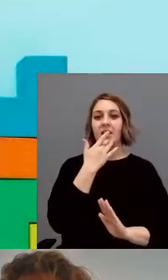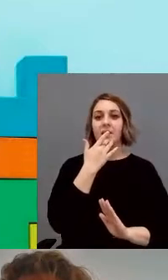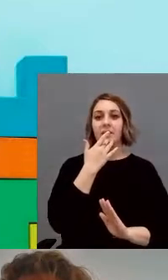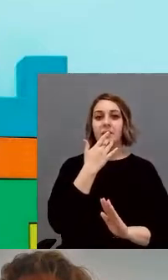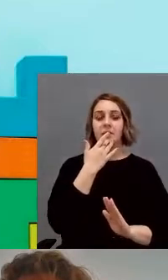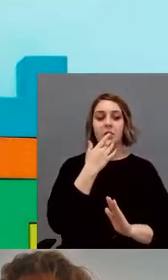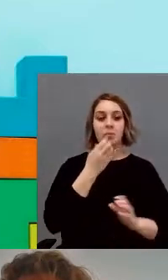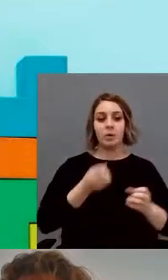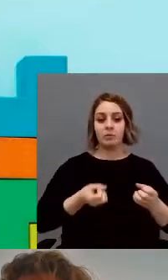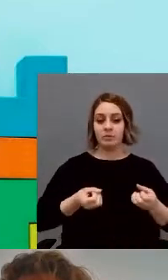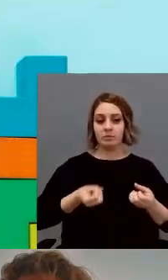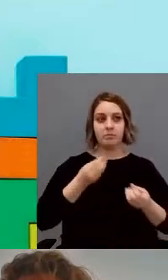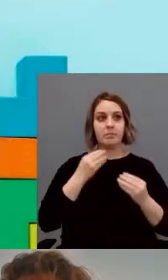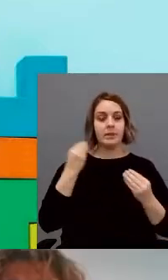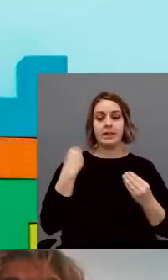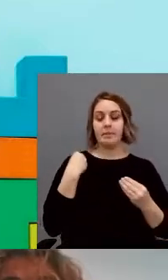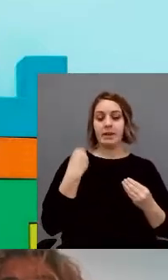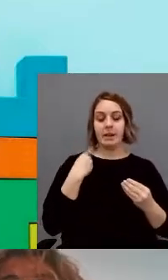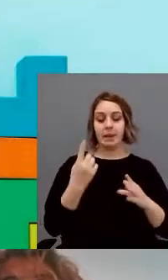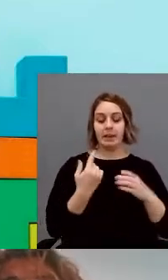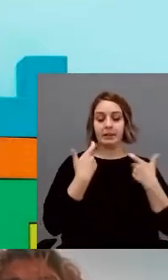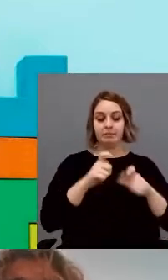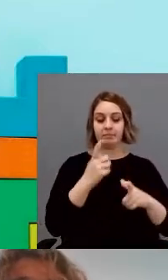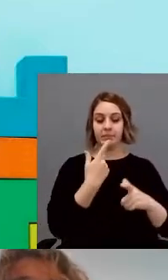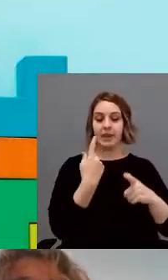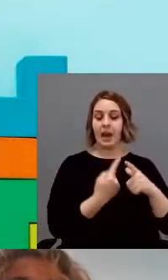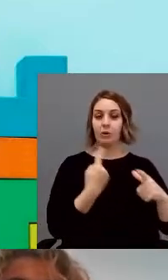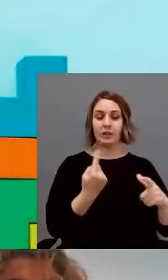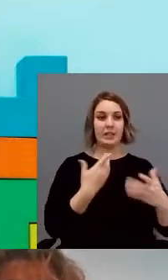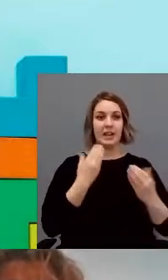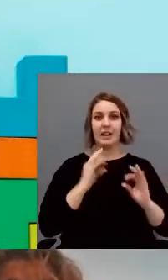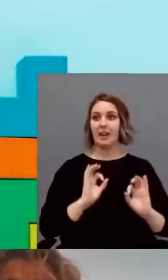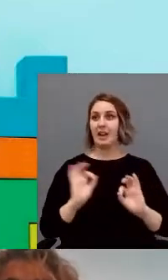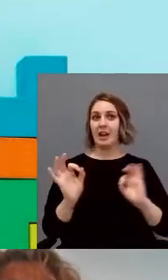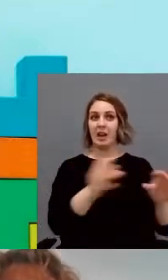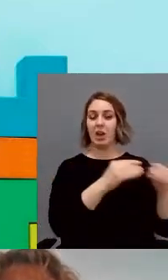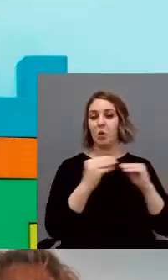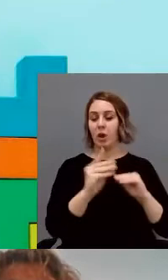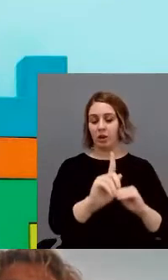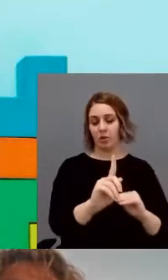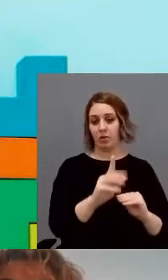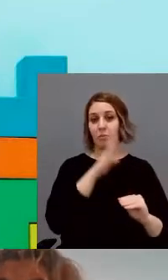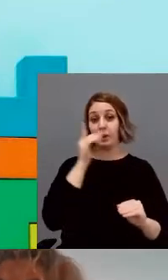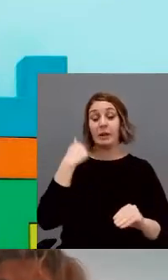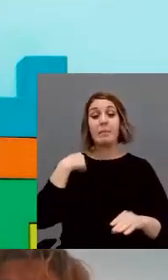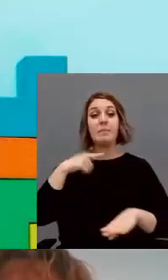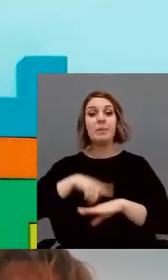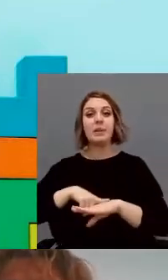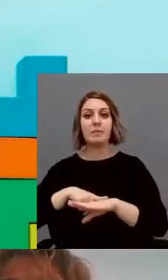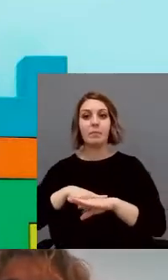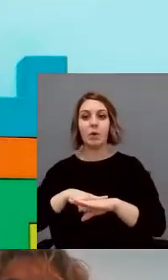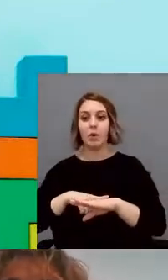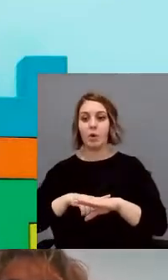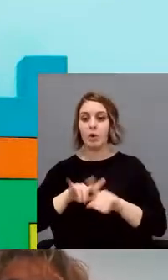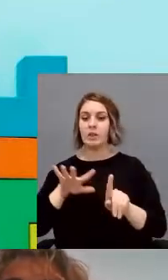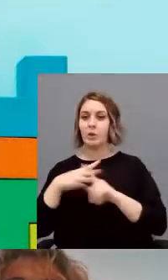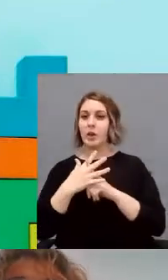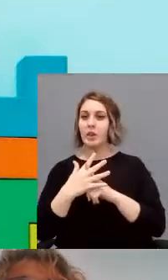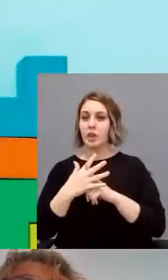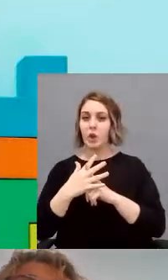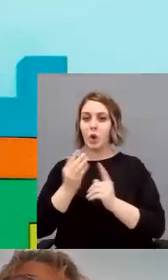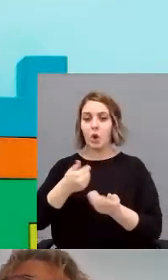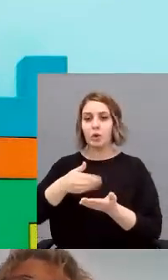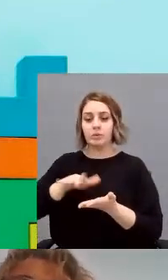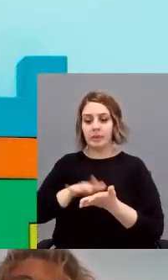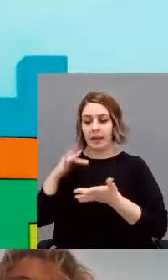manifestar las señales del trastorno del espectro autismo. A la vez, el cuadro clínico que se manifiesta tampoco es uniforme y,